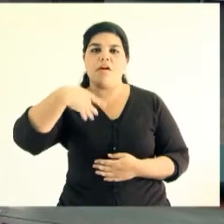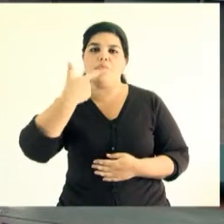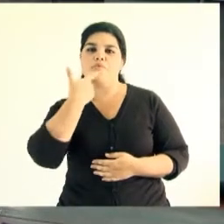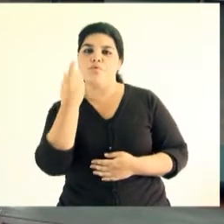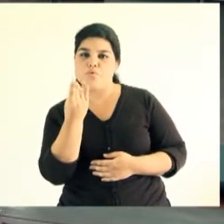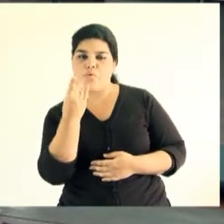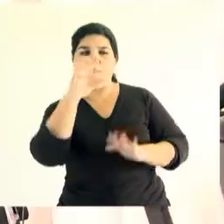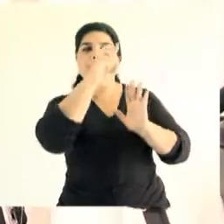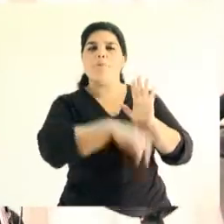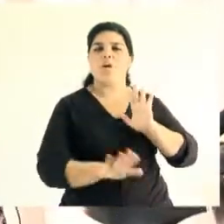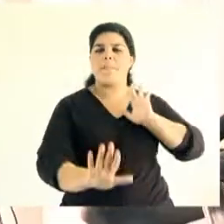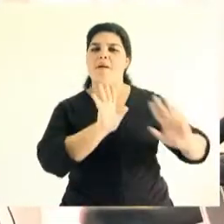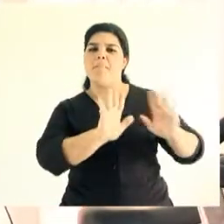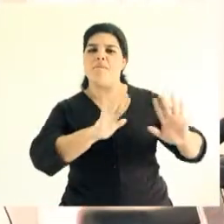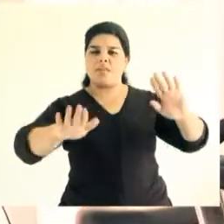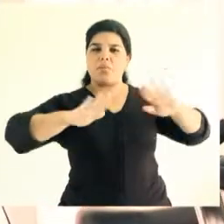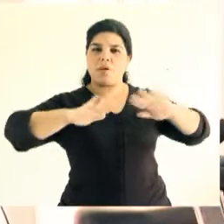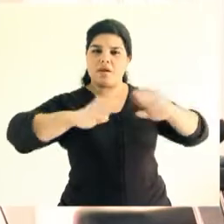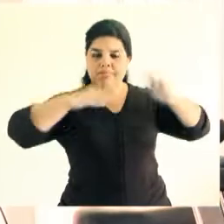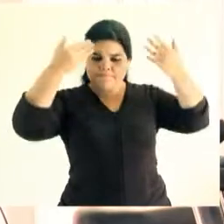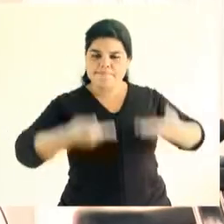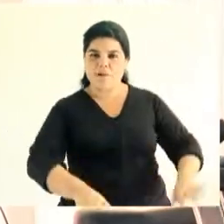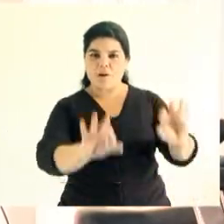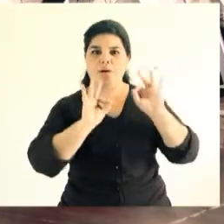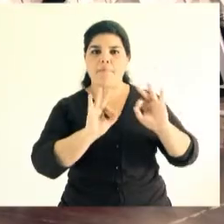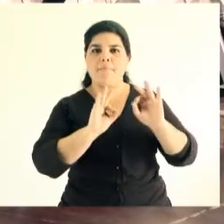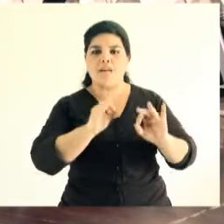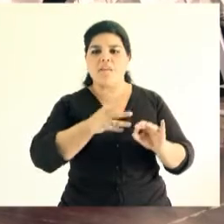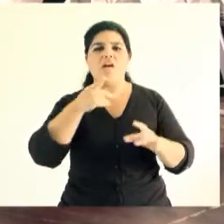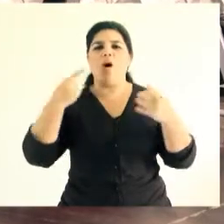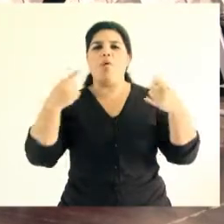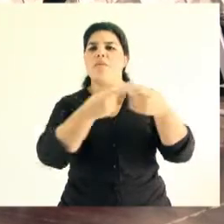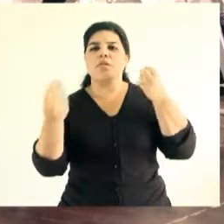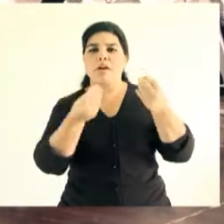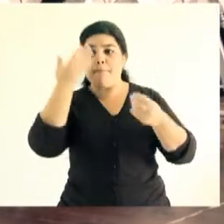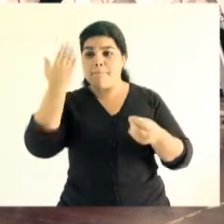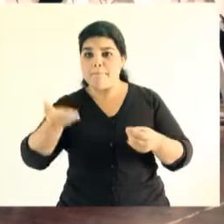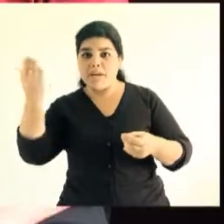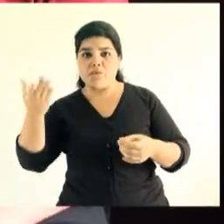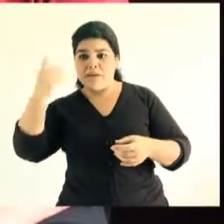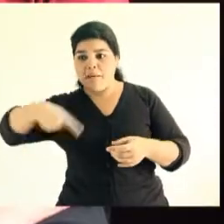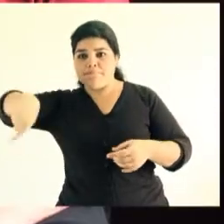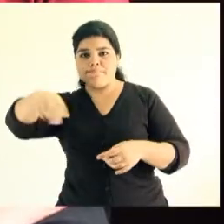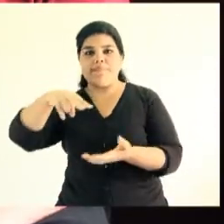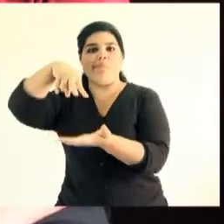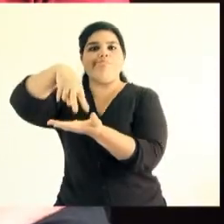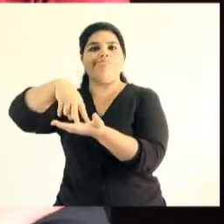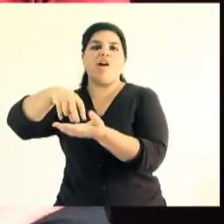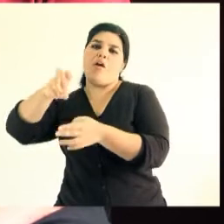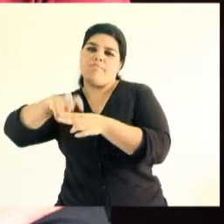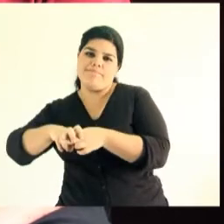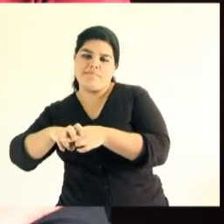Damsu ofrece un programa preventivo de gimnasia integral destinado a personas activas que pasan varias horas